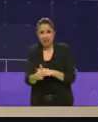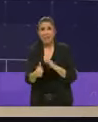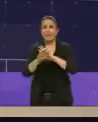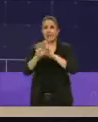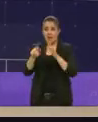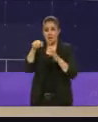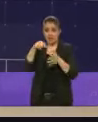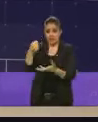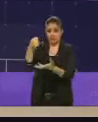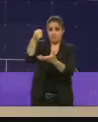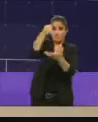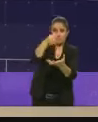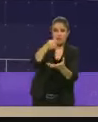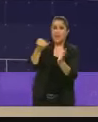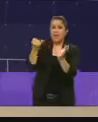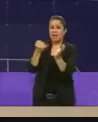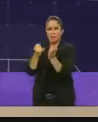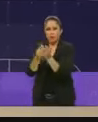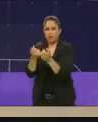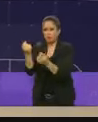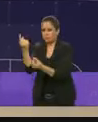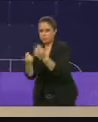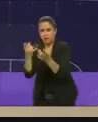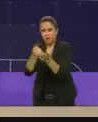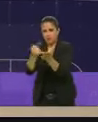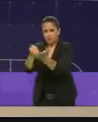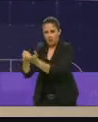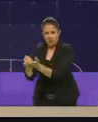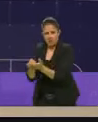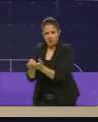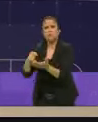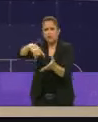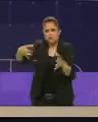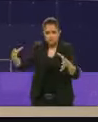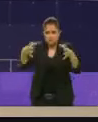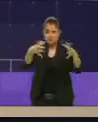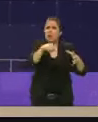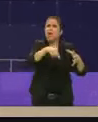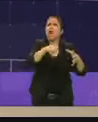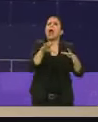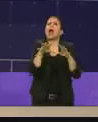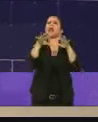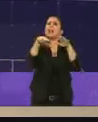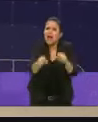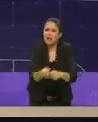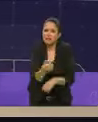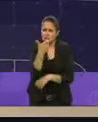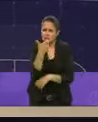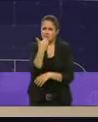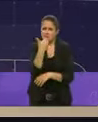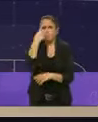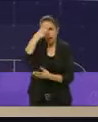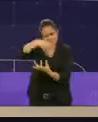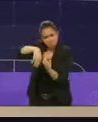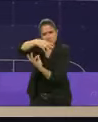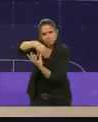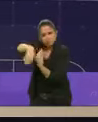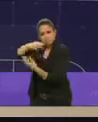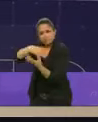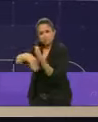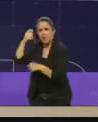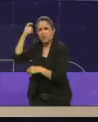espacios fiscales que tenemos ahí de oportunidad, alcanza para tener un estado de bienestar. En mis